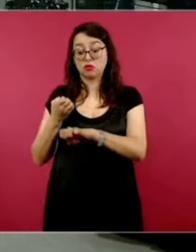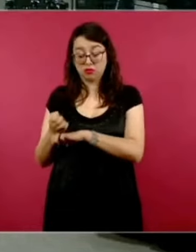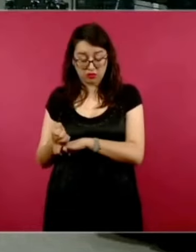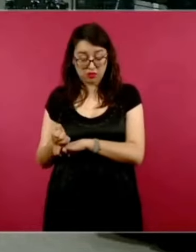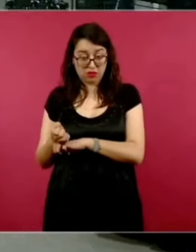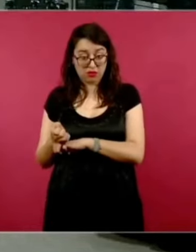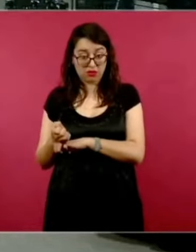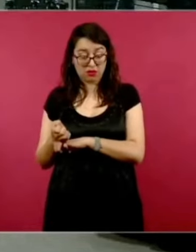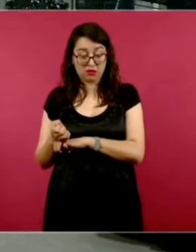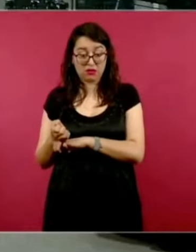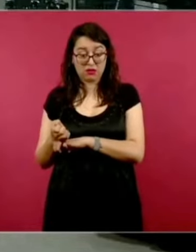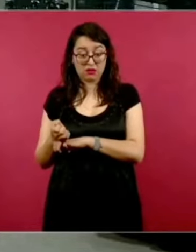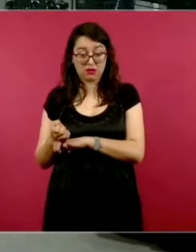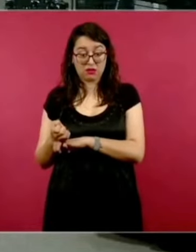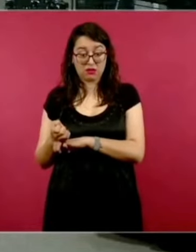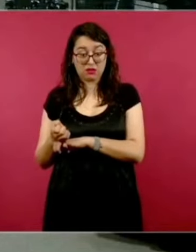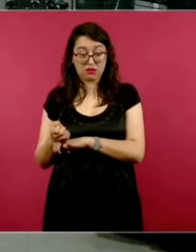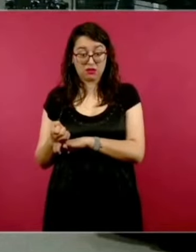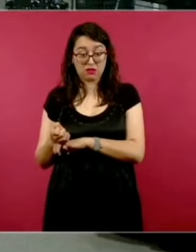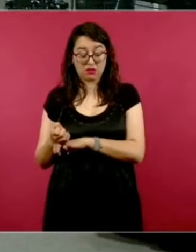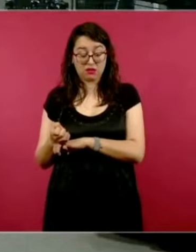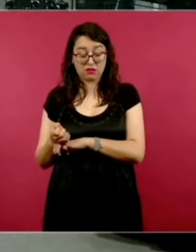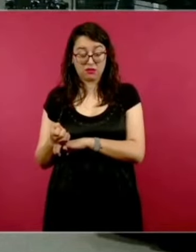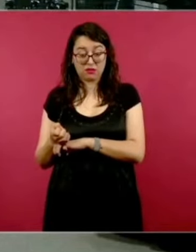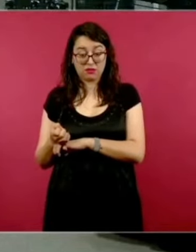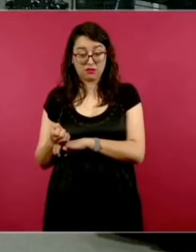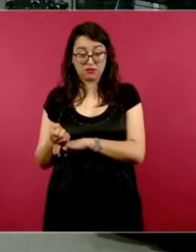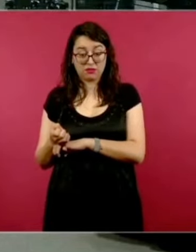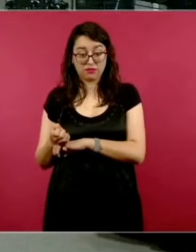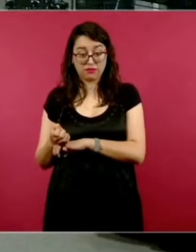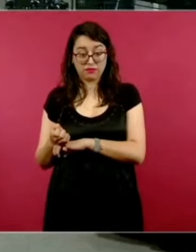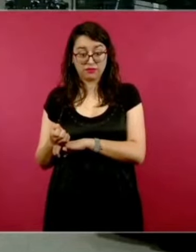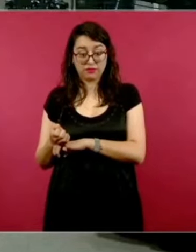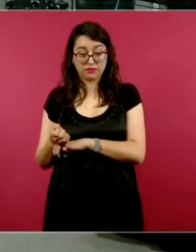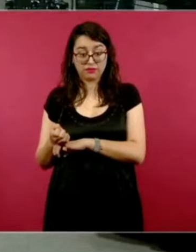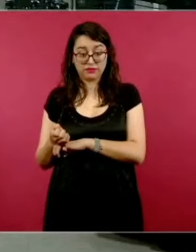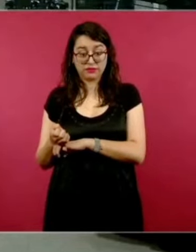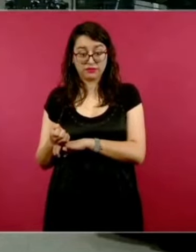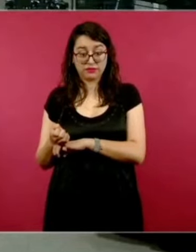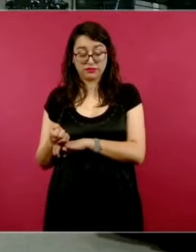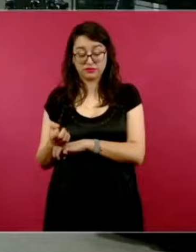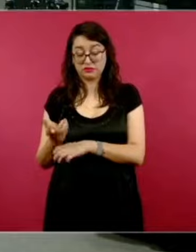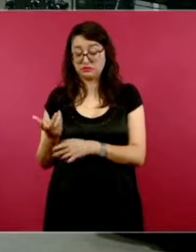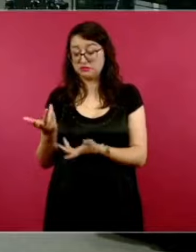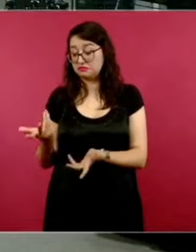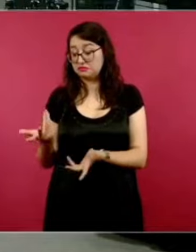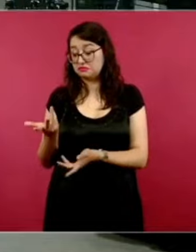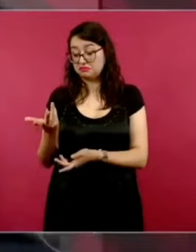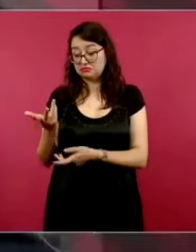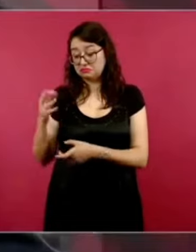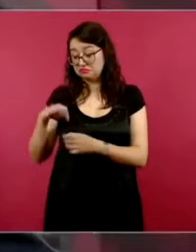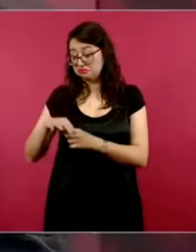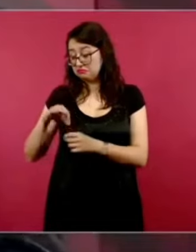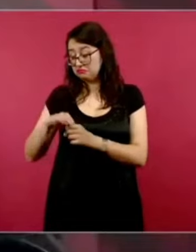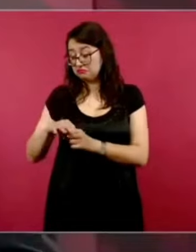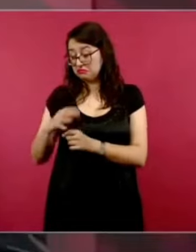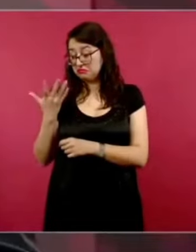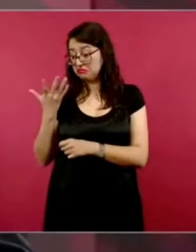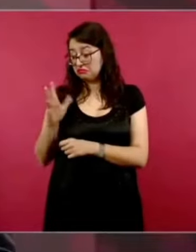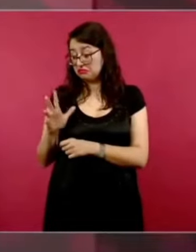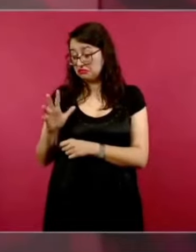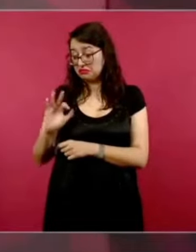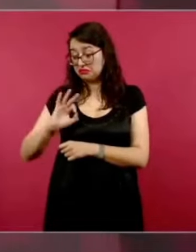si sacamos 10 por ciento, 15 por ciento.